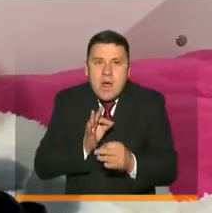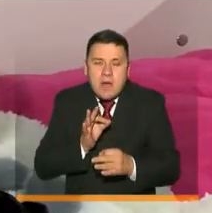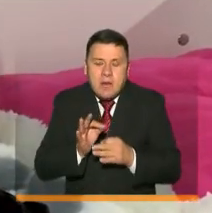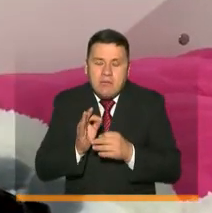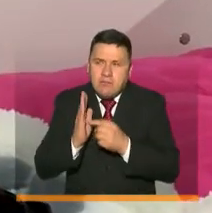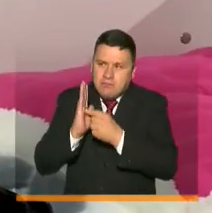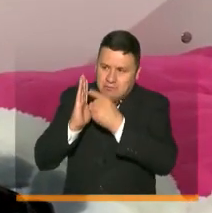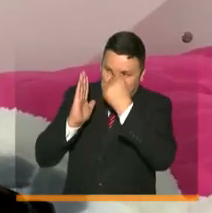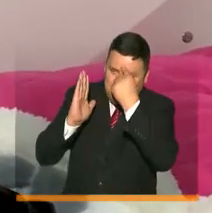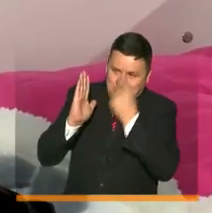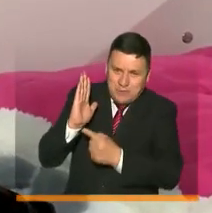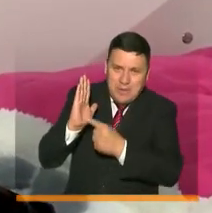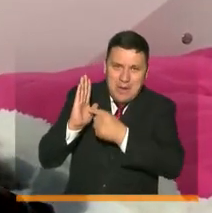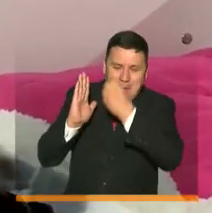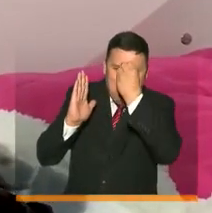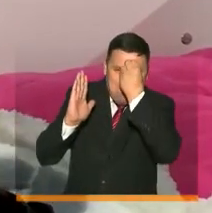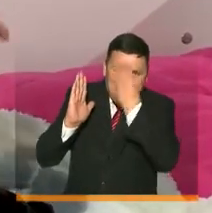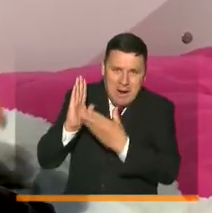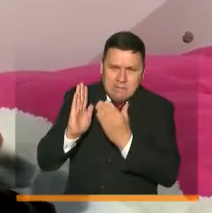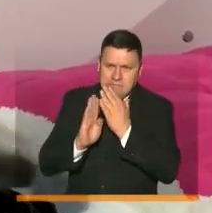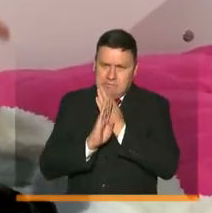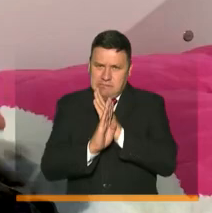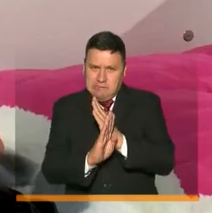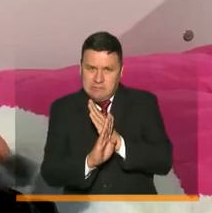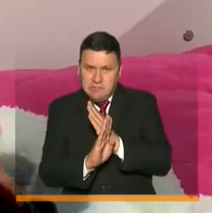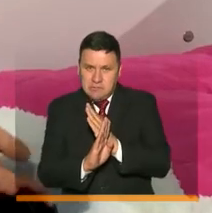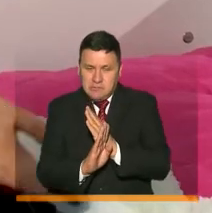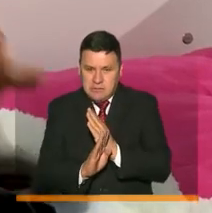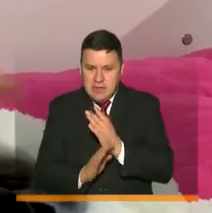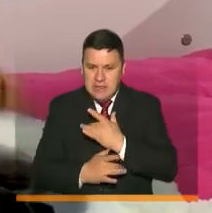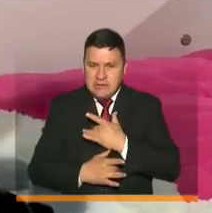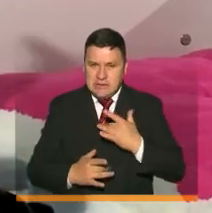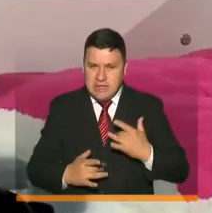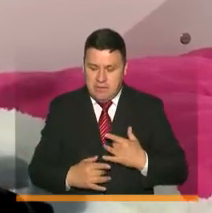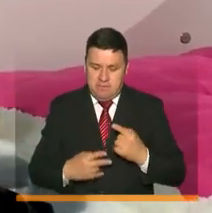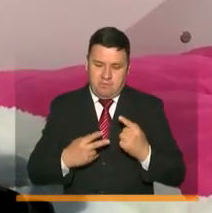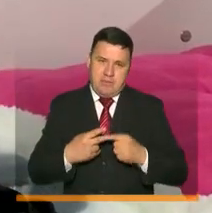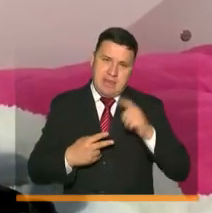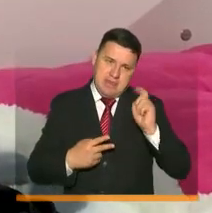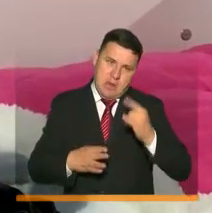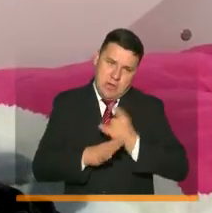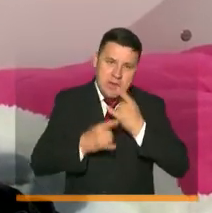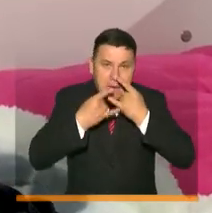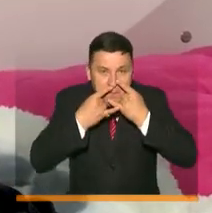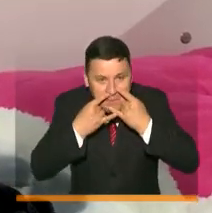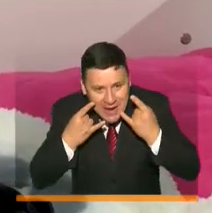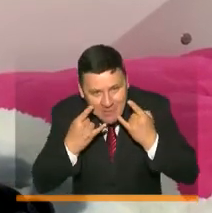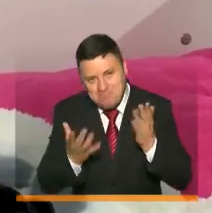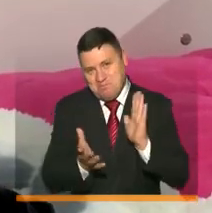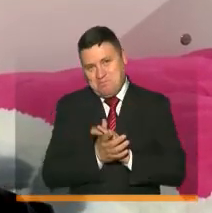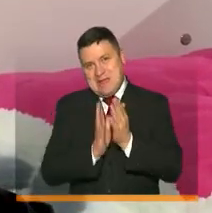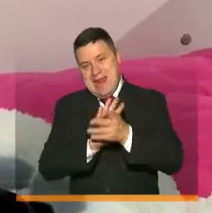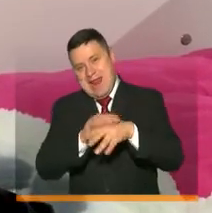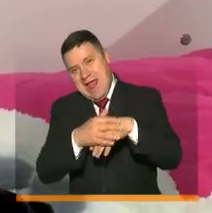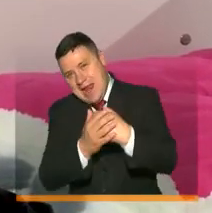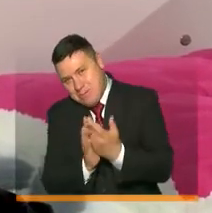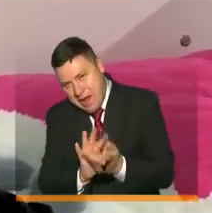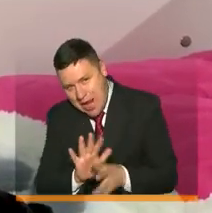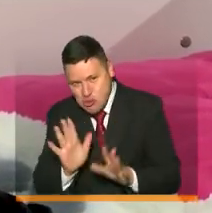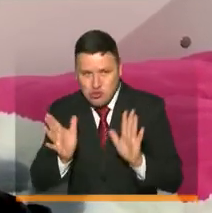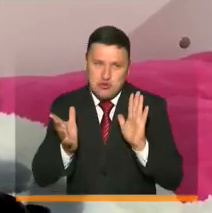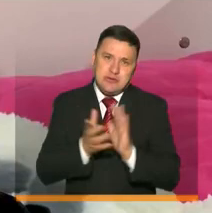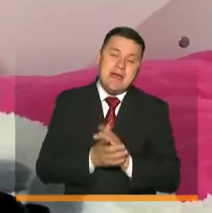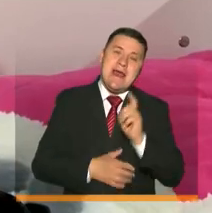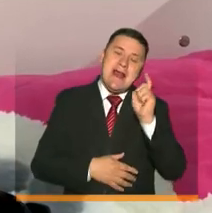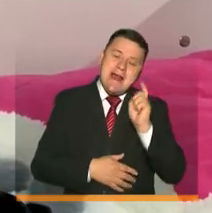los lineamientos de prevención sanitaria, como ponerse el tapabocas, lavarse las manos,